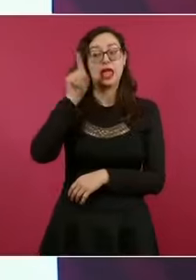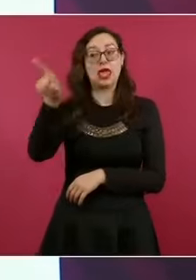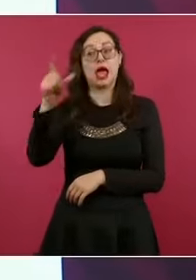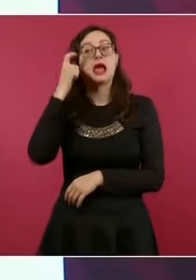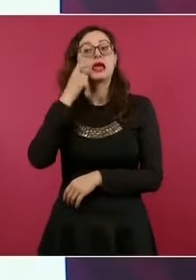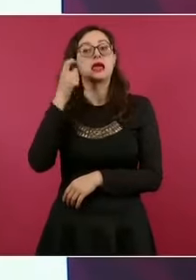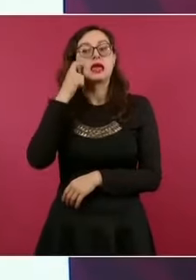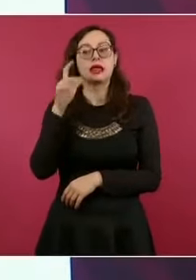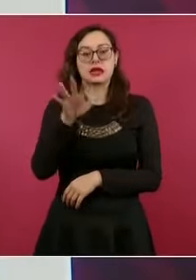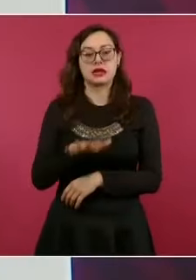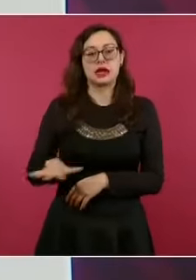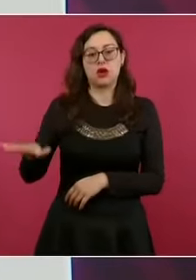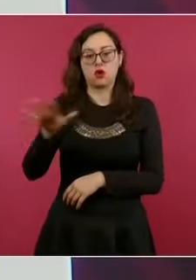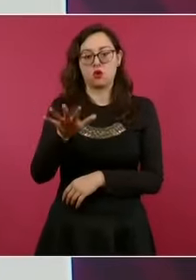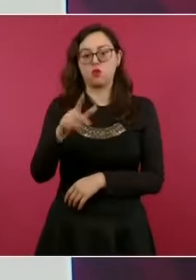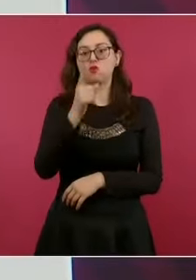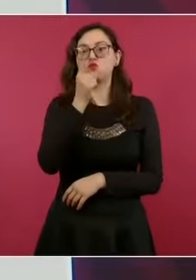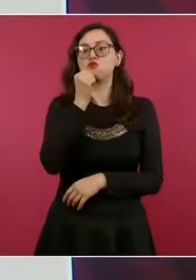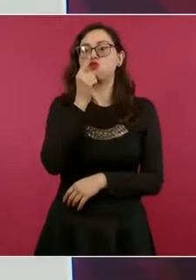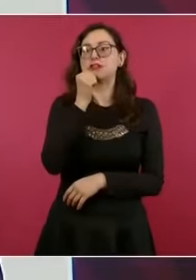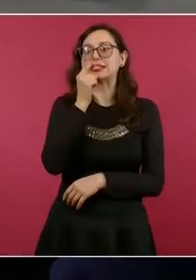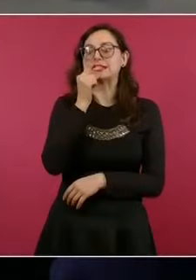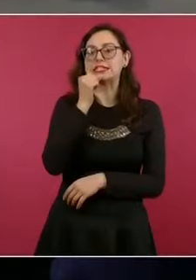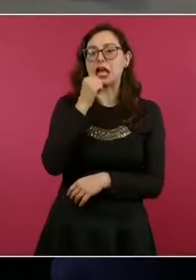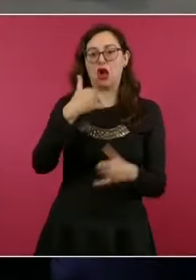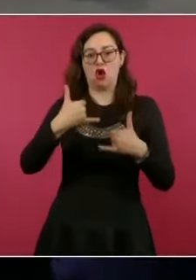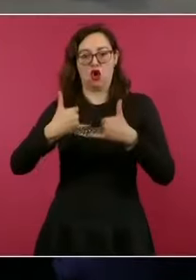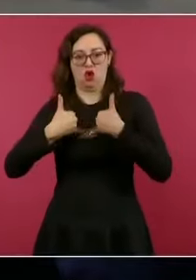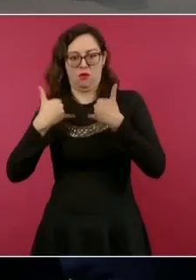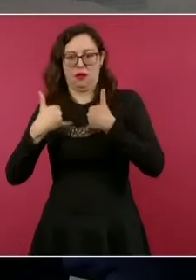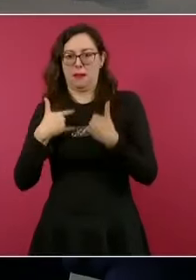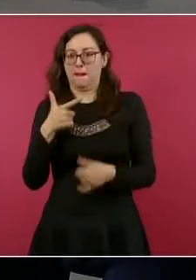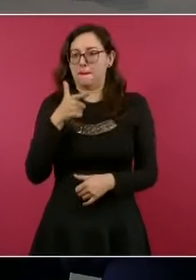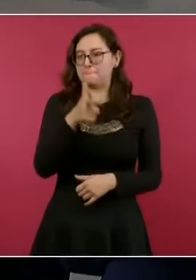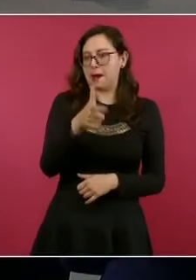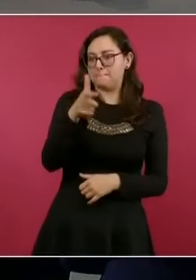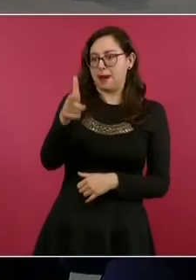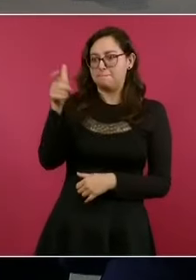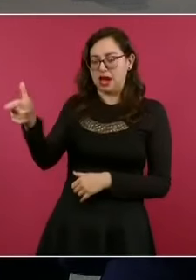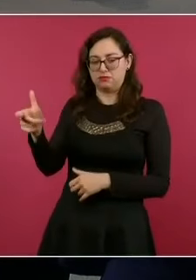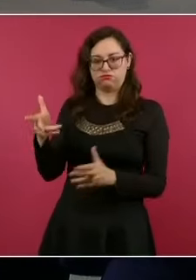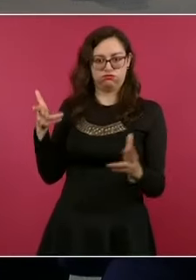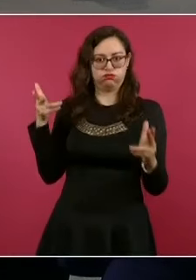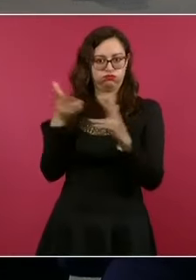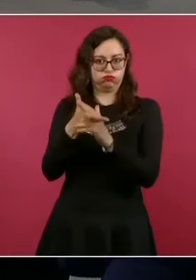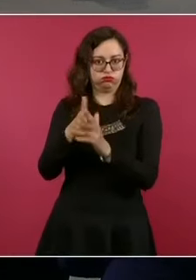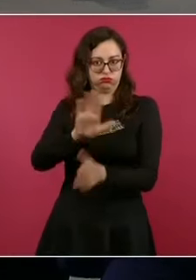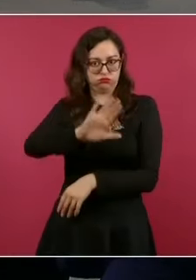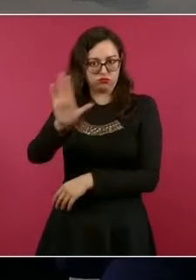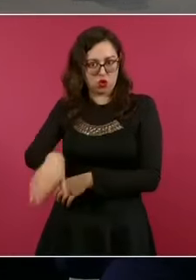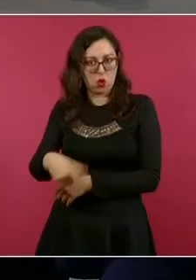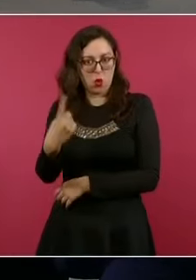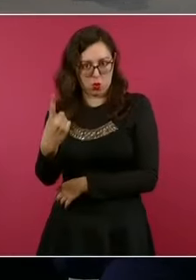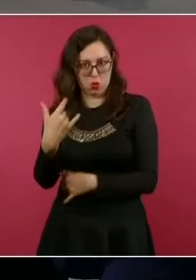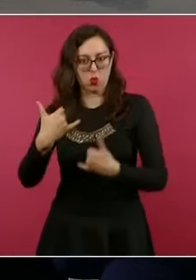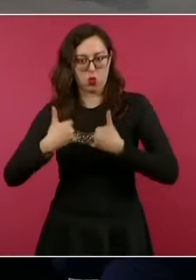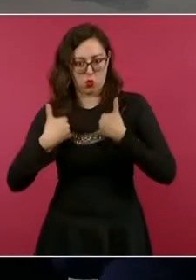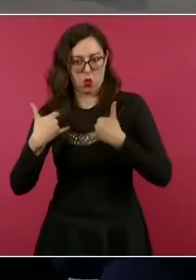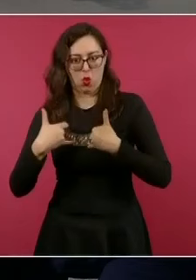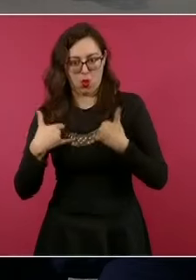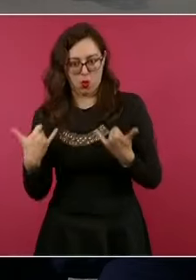Ya están todos los que participaron presos, estaba en un